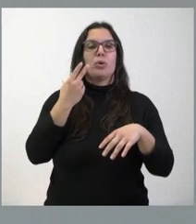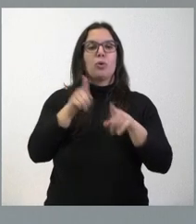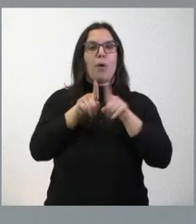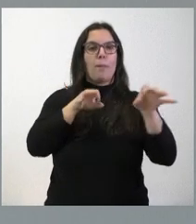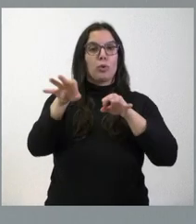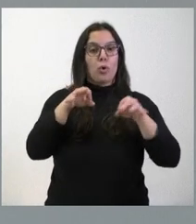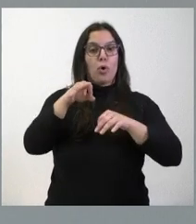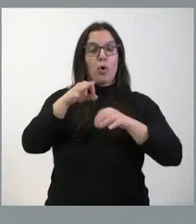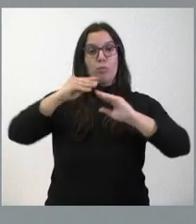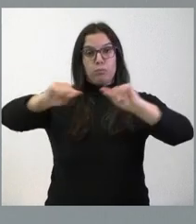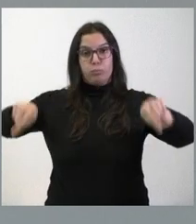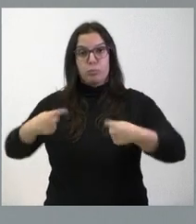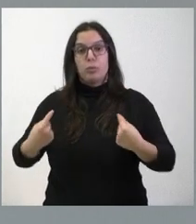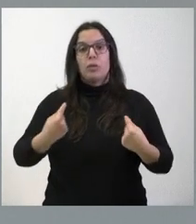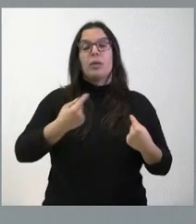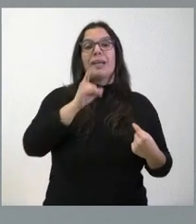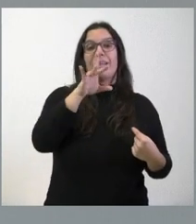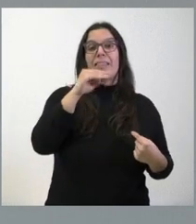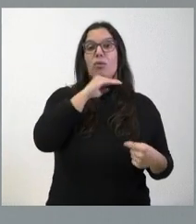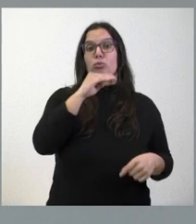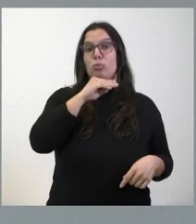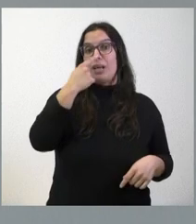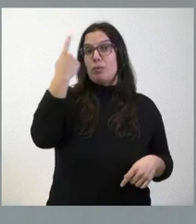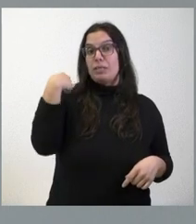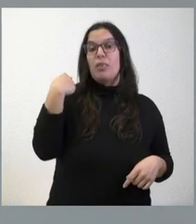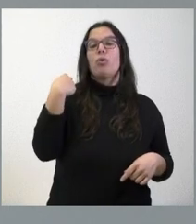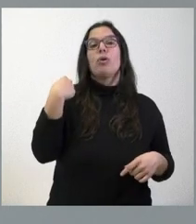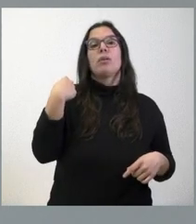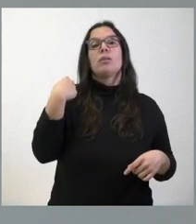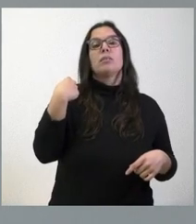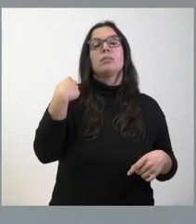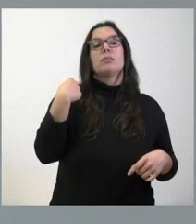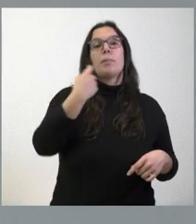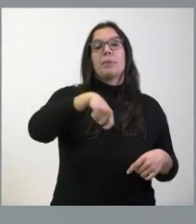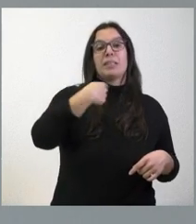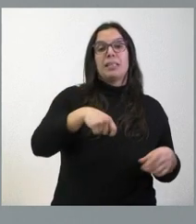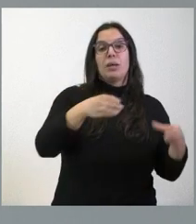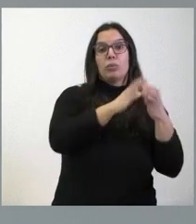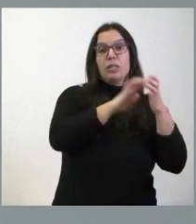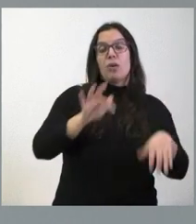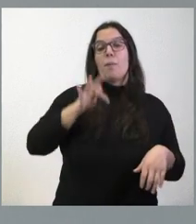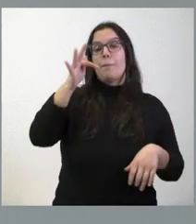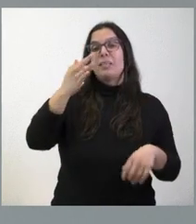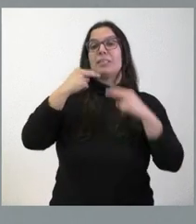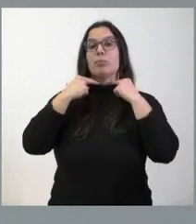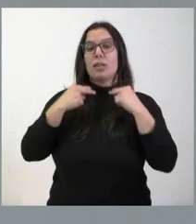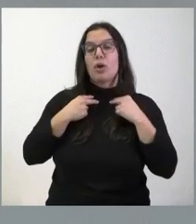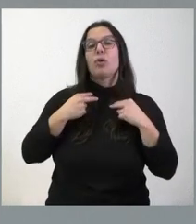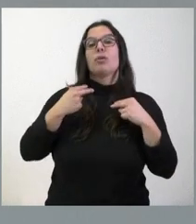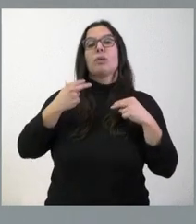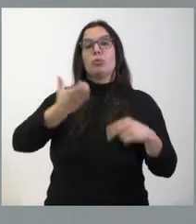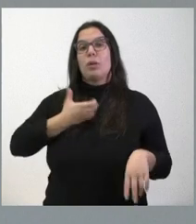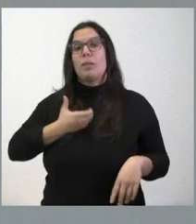Junta de Castilla y León y su presidente el 15 de octubre del año 2021 con la Diputación Provincial de Salamanca, Ayuntamiento de Salamanca y la Universidad